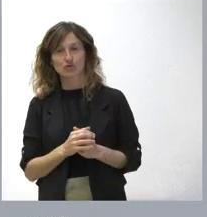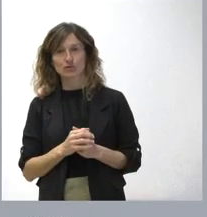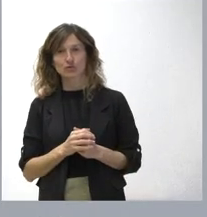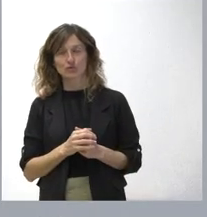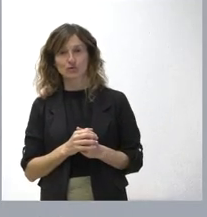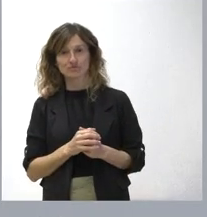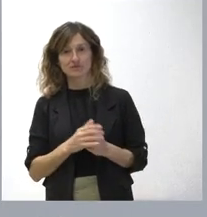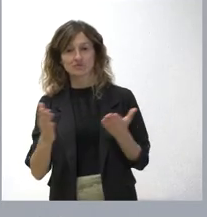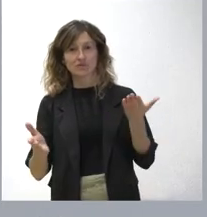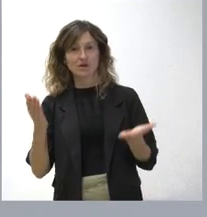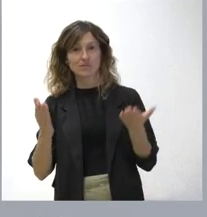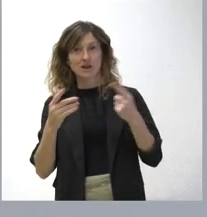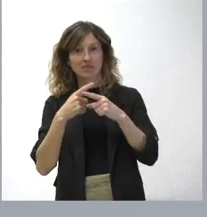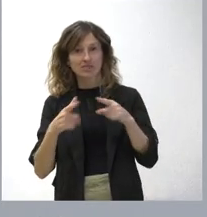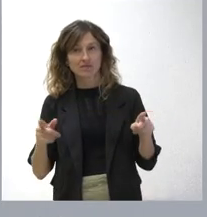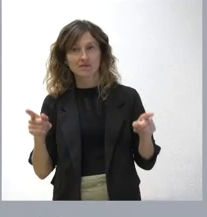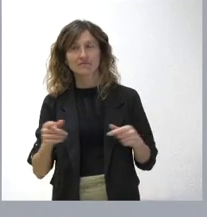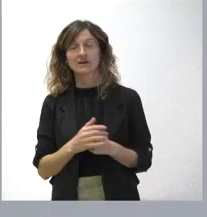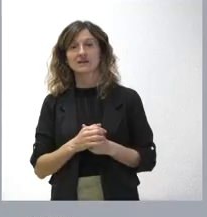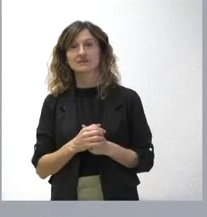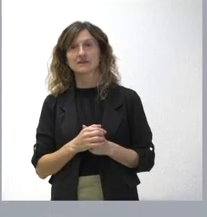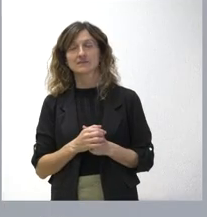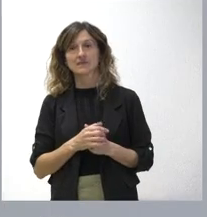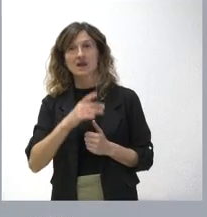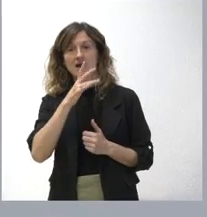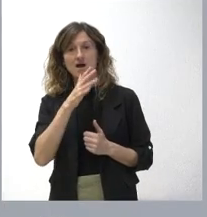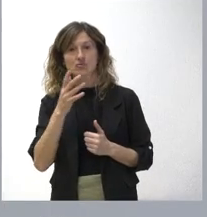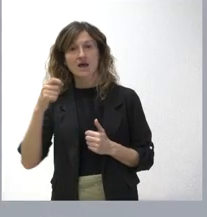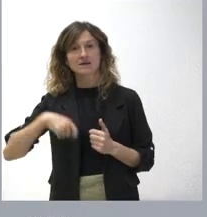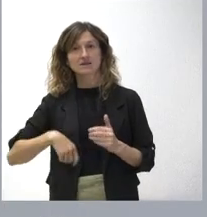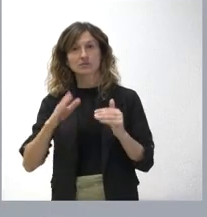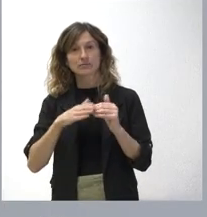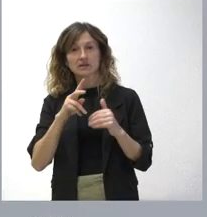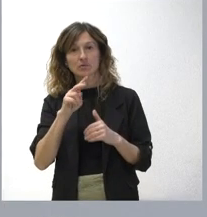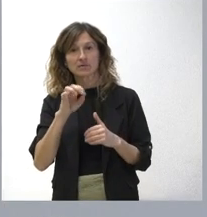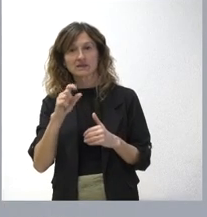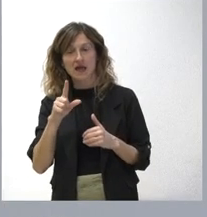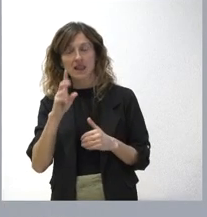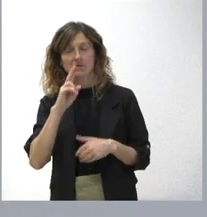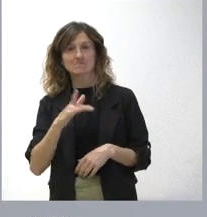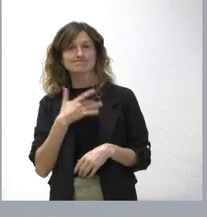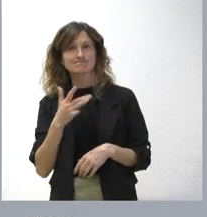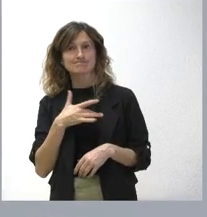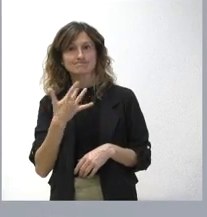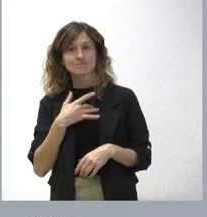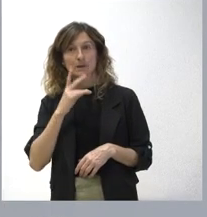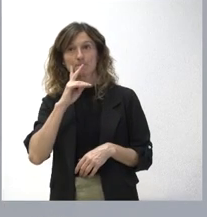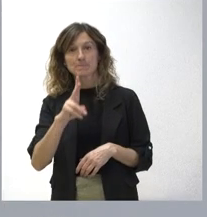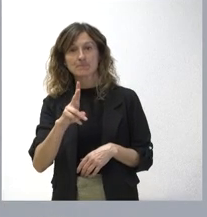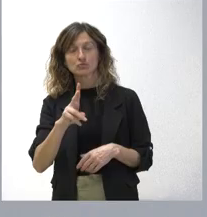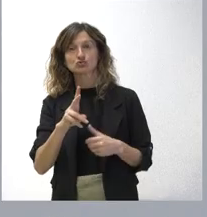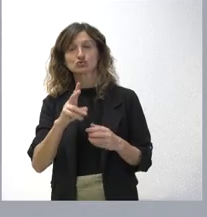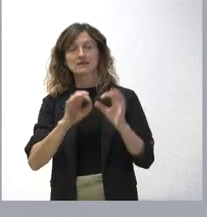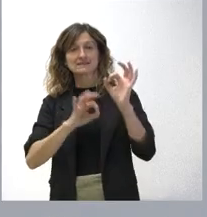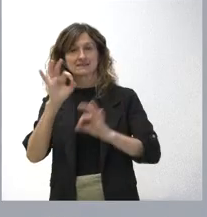la renta garantizada de ciudadanía. Y, por tanto, esto está haciendo, por desgracia, un incremento en estas